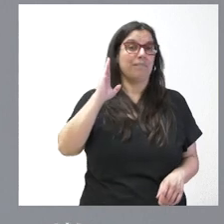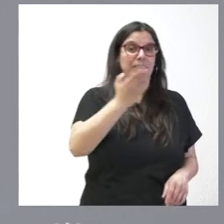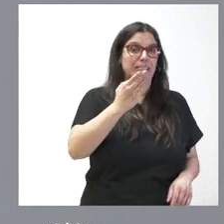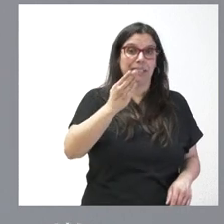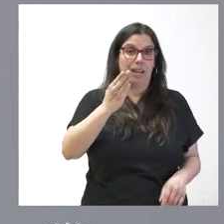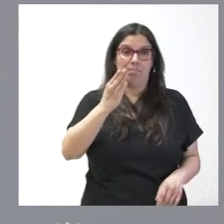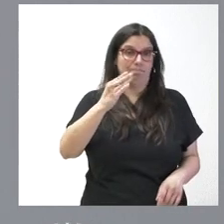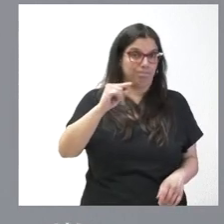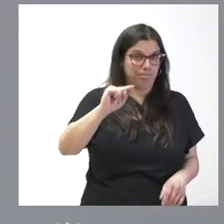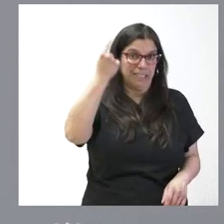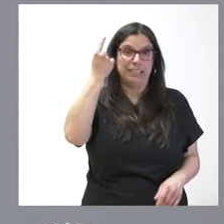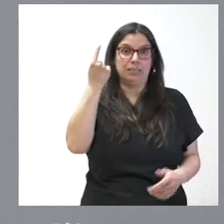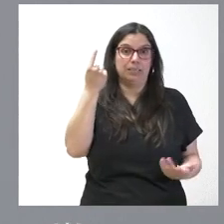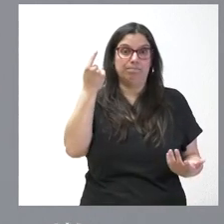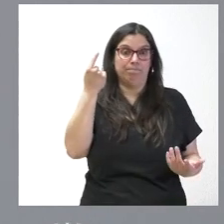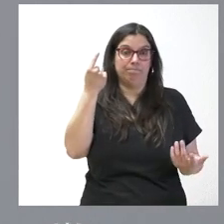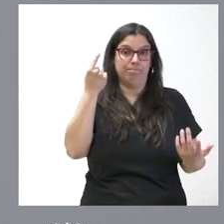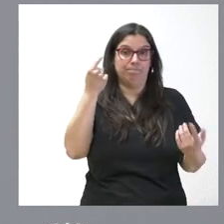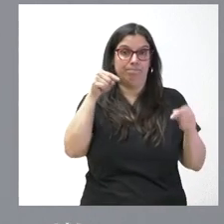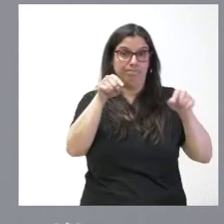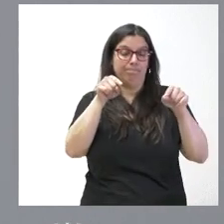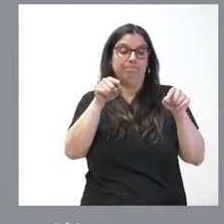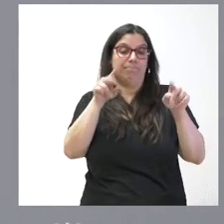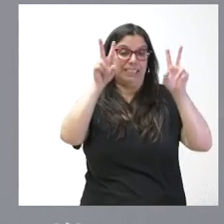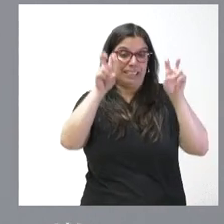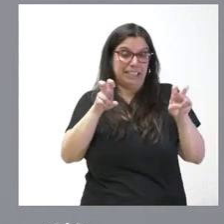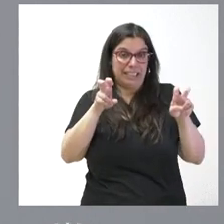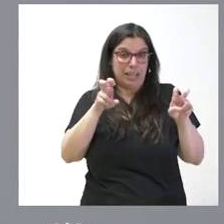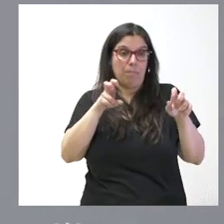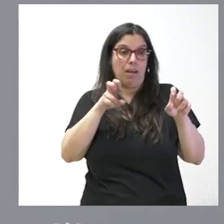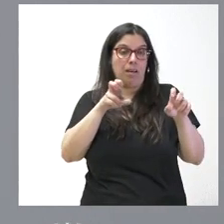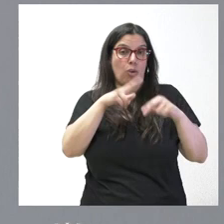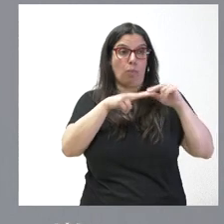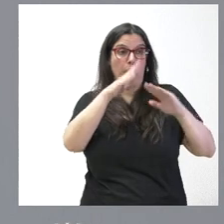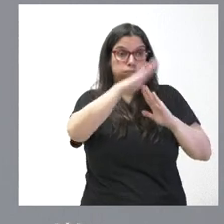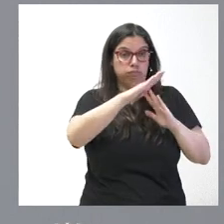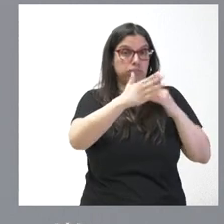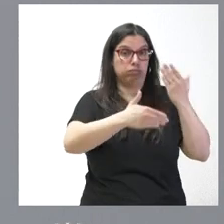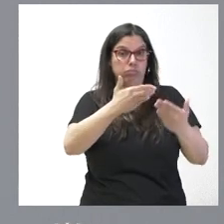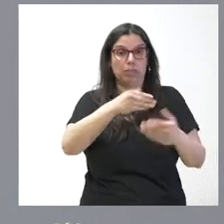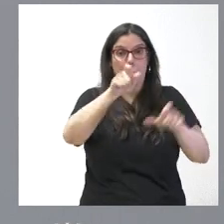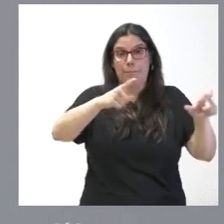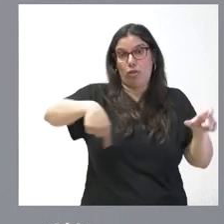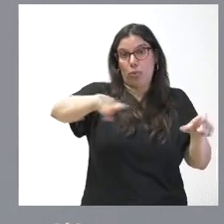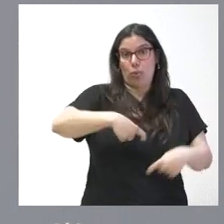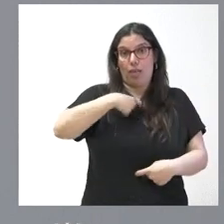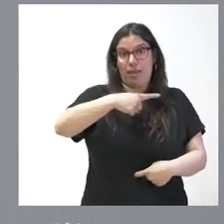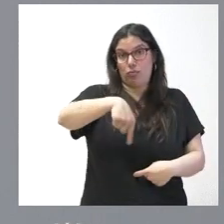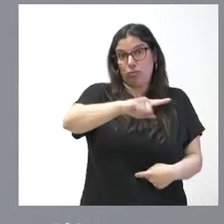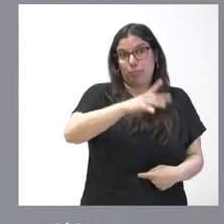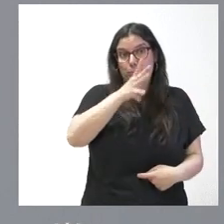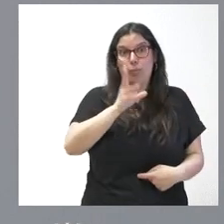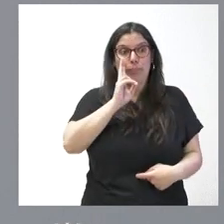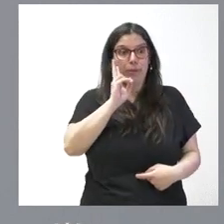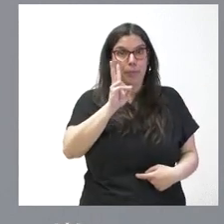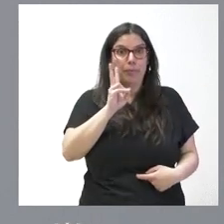de este esta circunstancia de este abandono de las obras son los ciudadanos que veían que muchas de